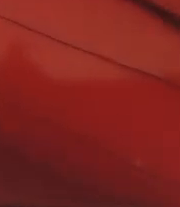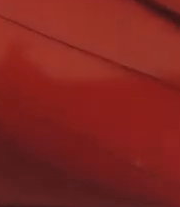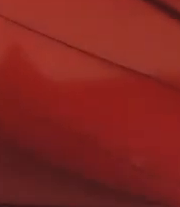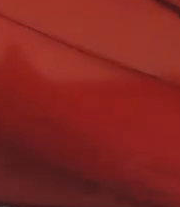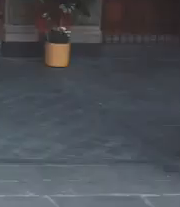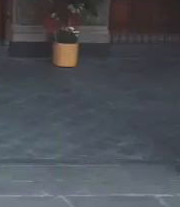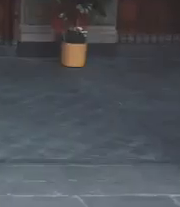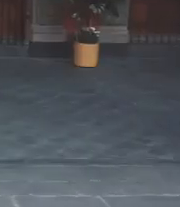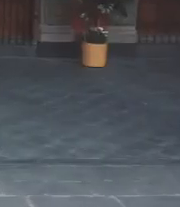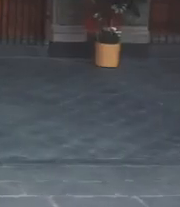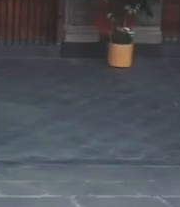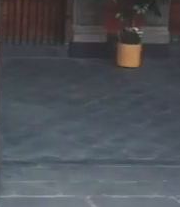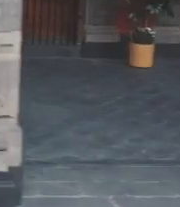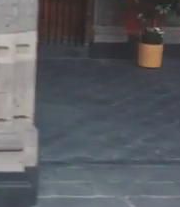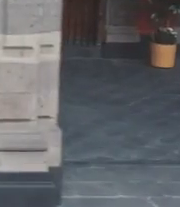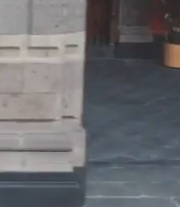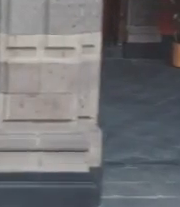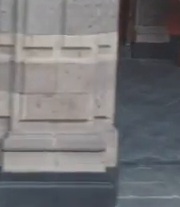Amen.